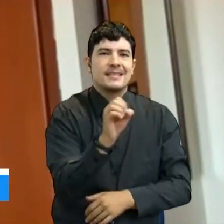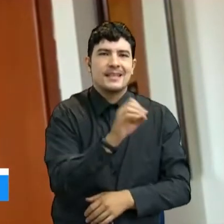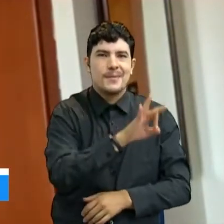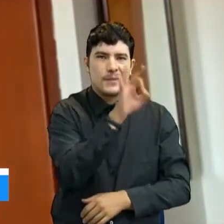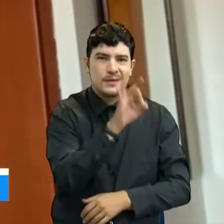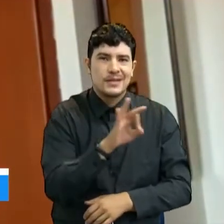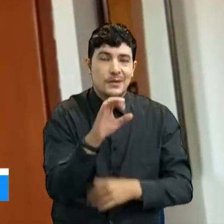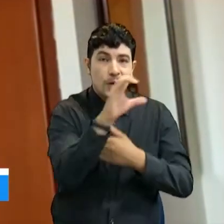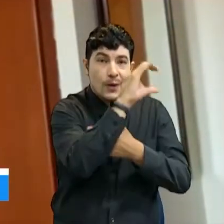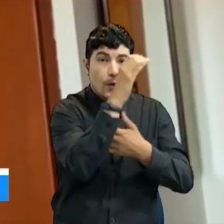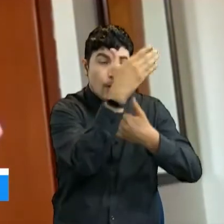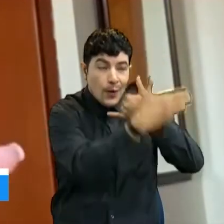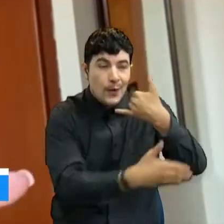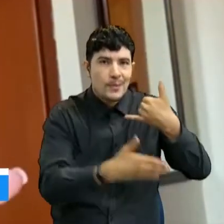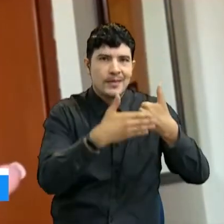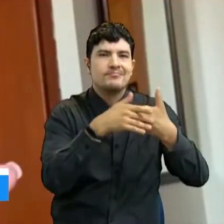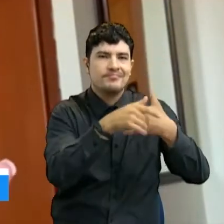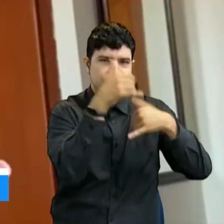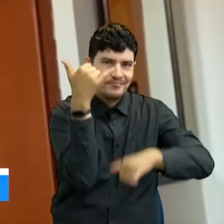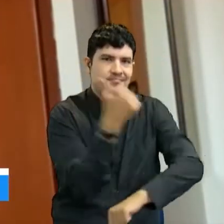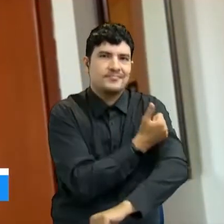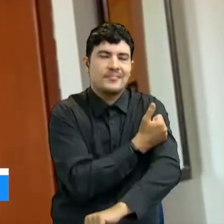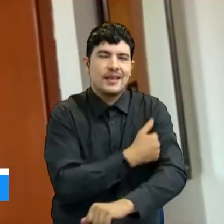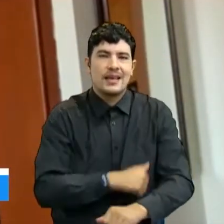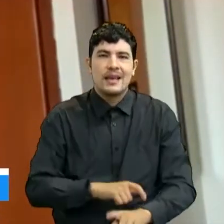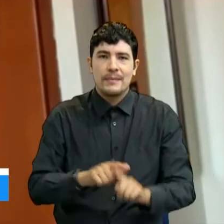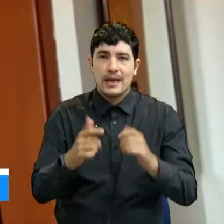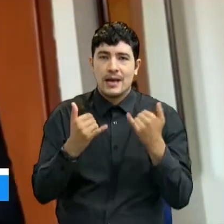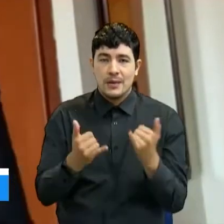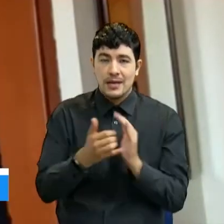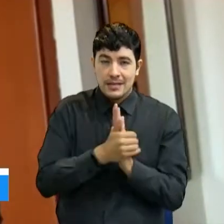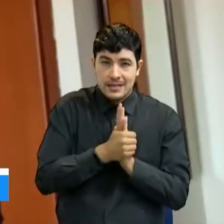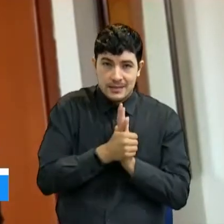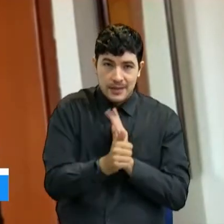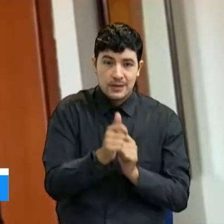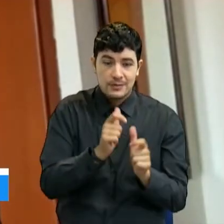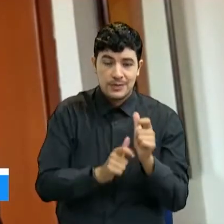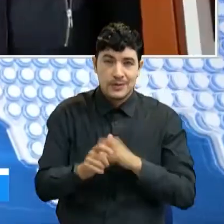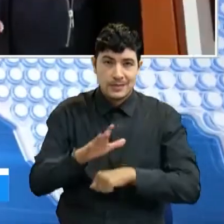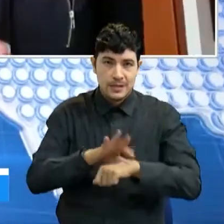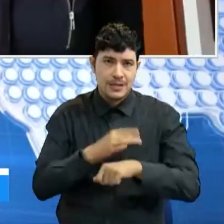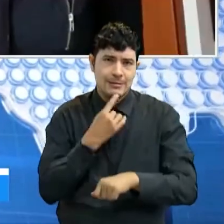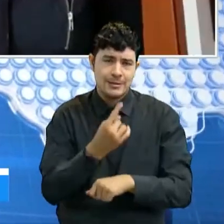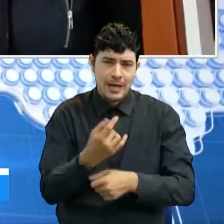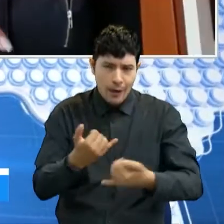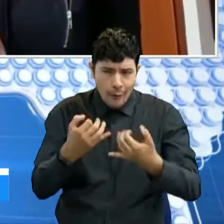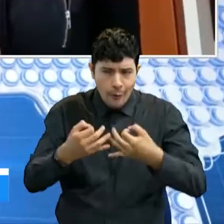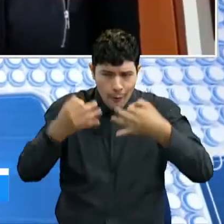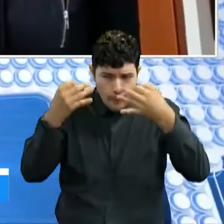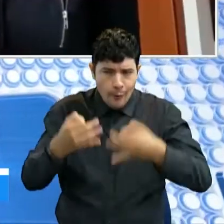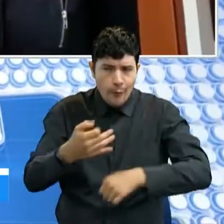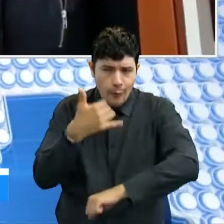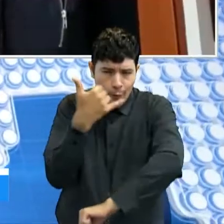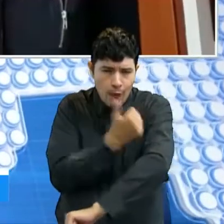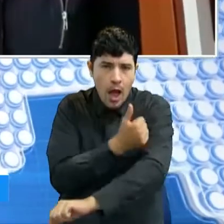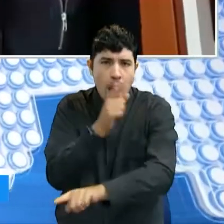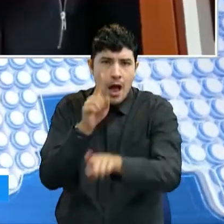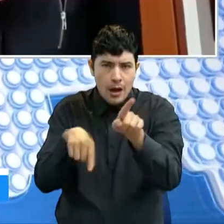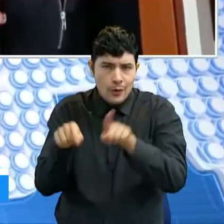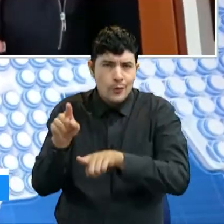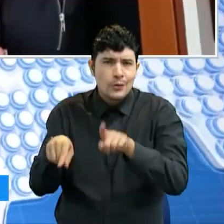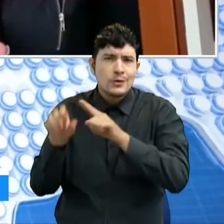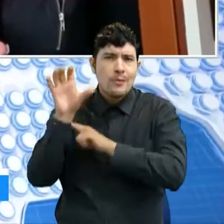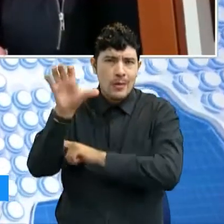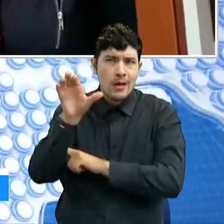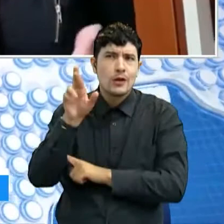expertos de todo el mundo es que por ahora no existe una vacuna segura contra el COVID-19 pese a algunos anuncios de países como